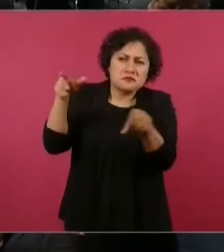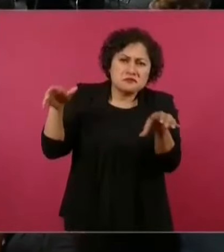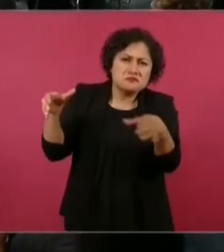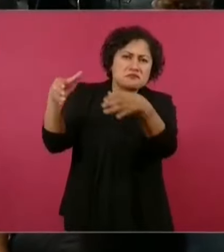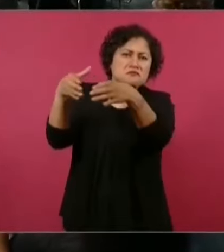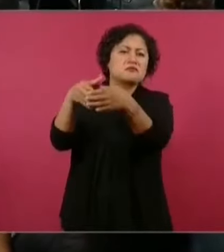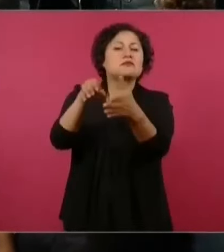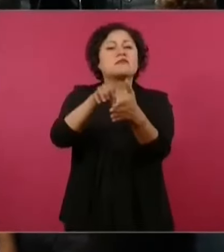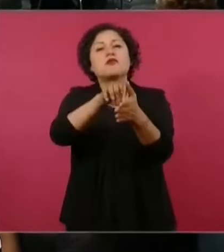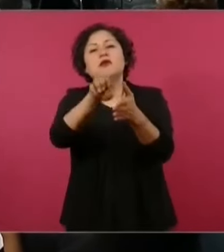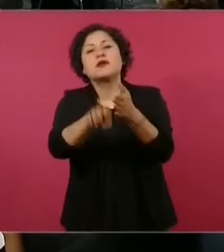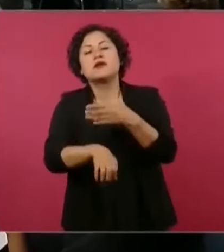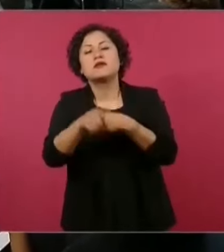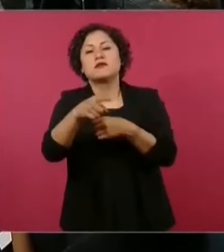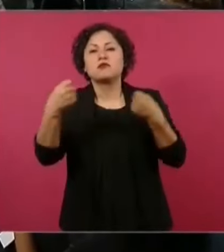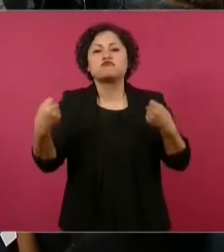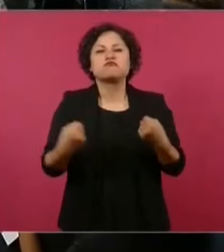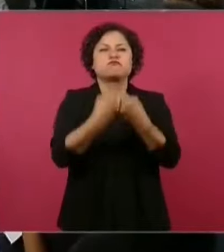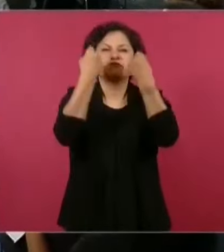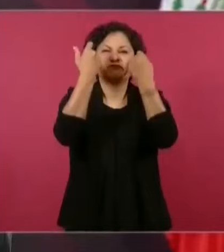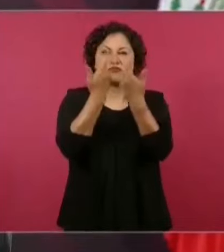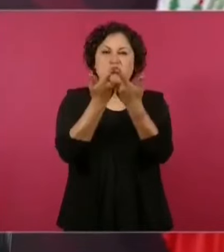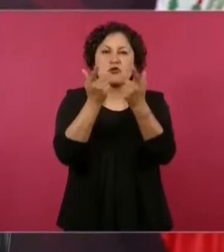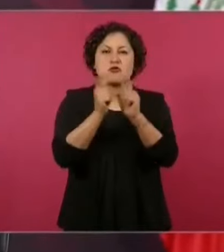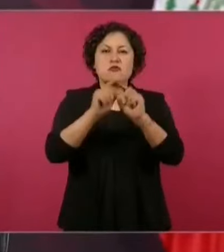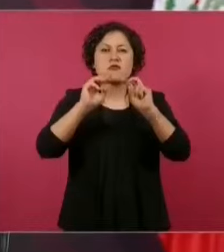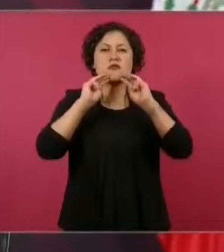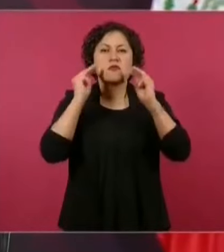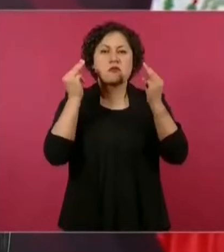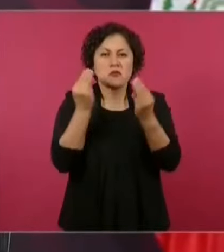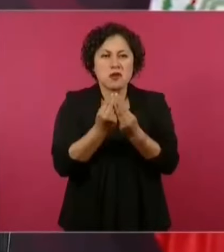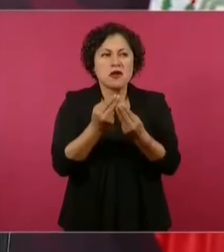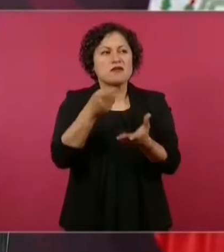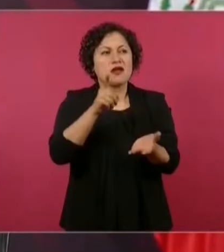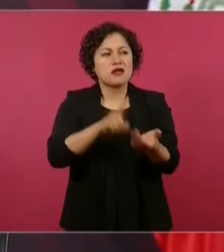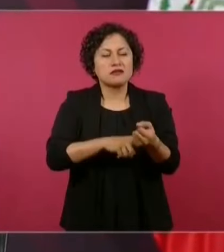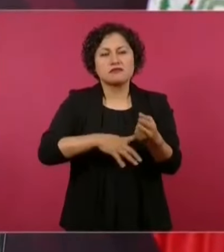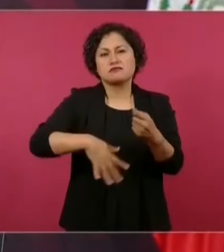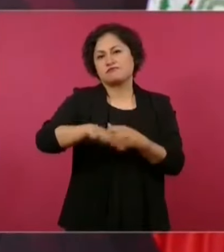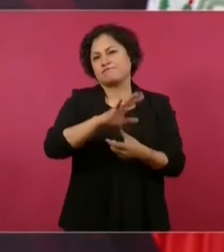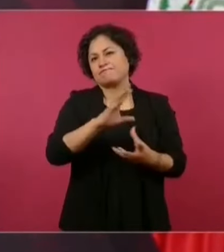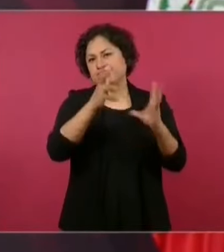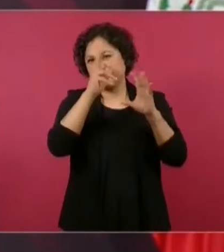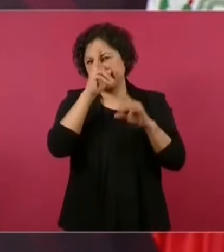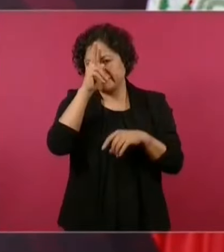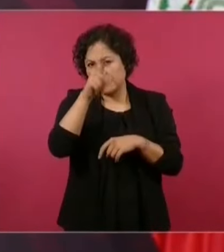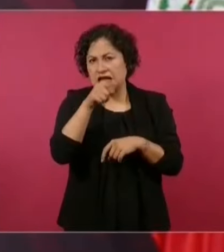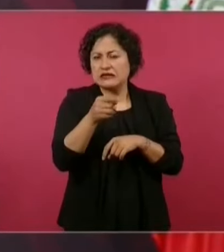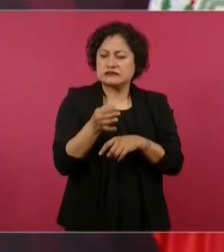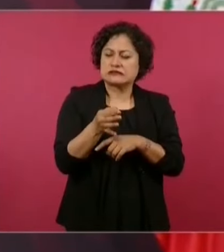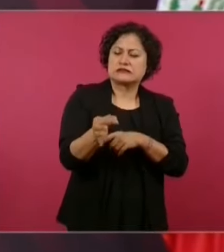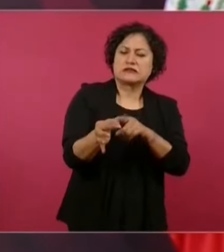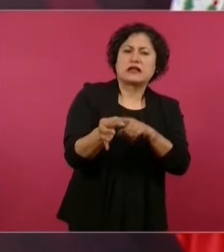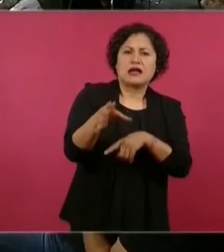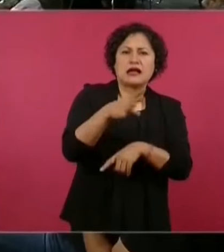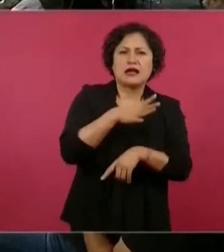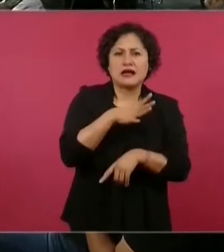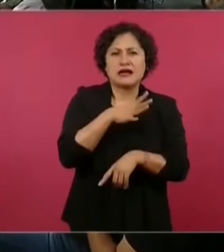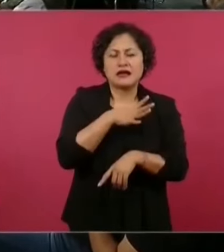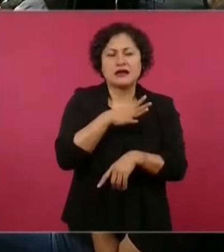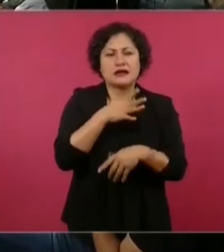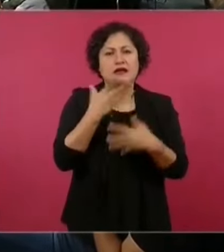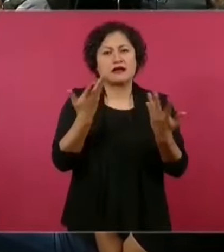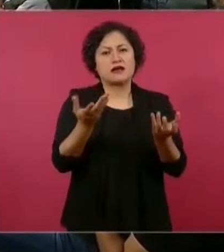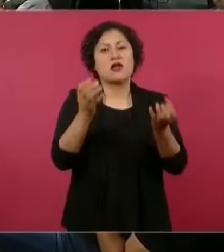por la